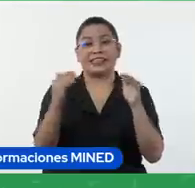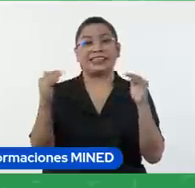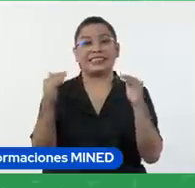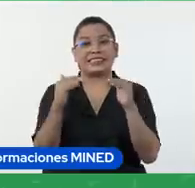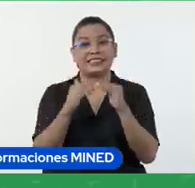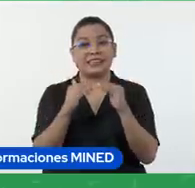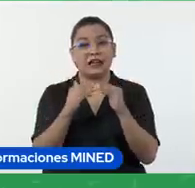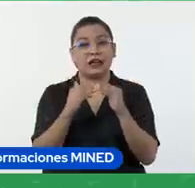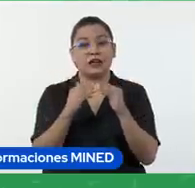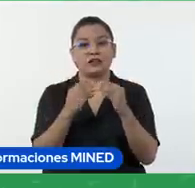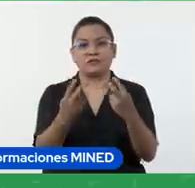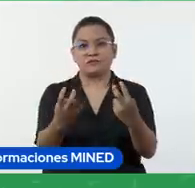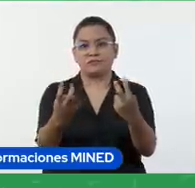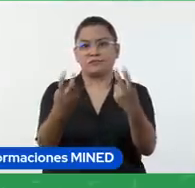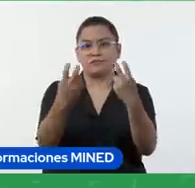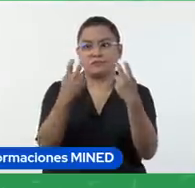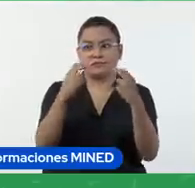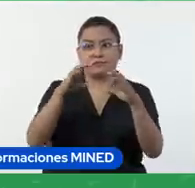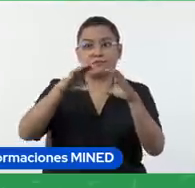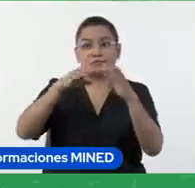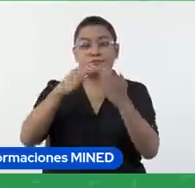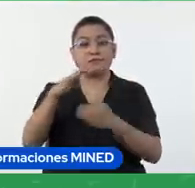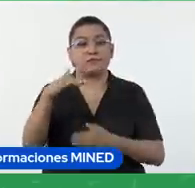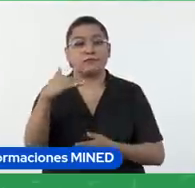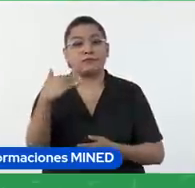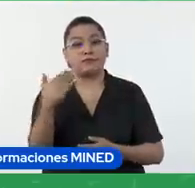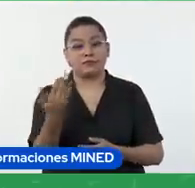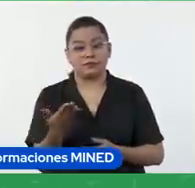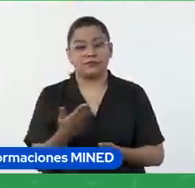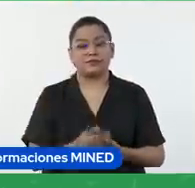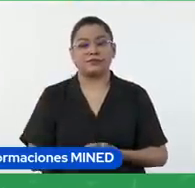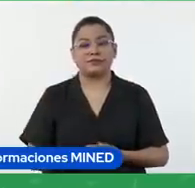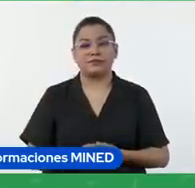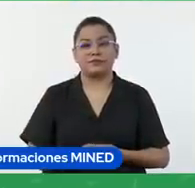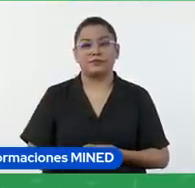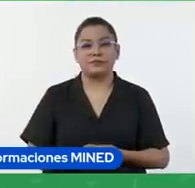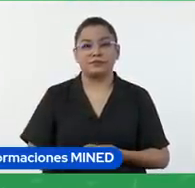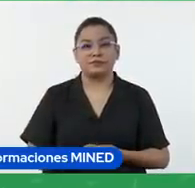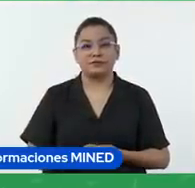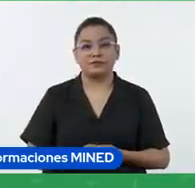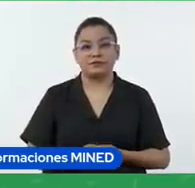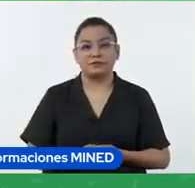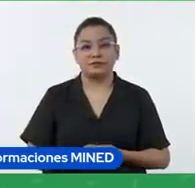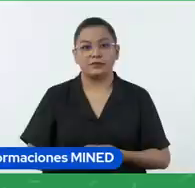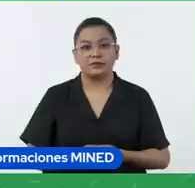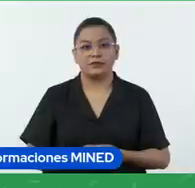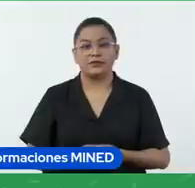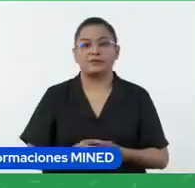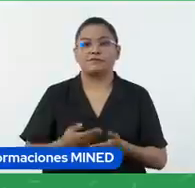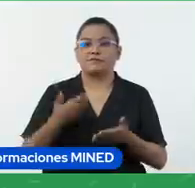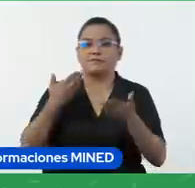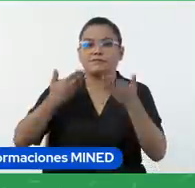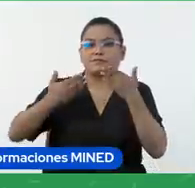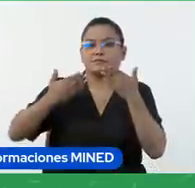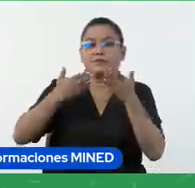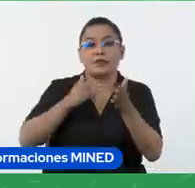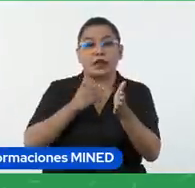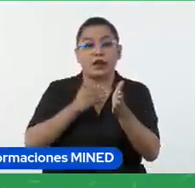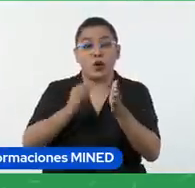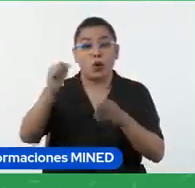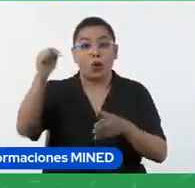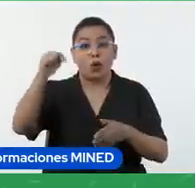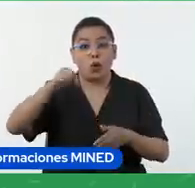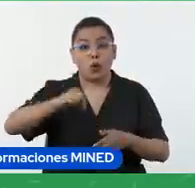quienes ven la sesión posteriormente grabada. Les comentaba al inicio que hoy vamos a